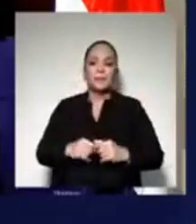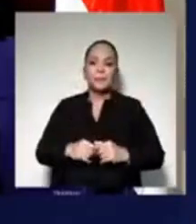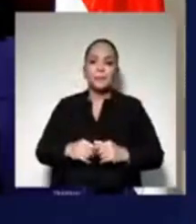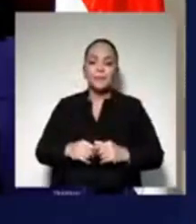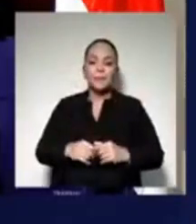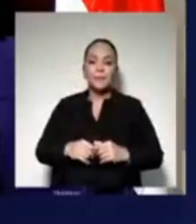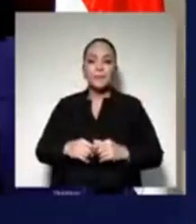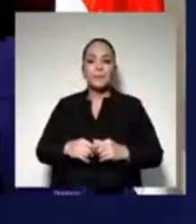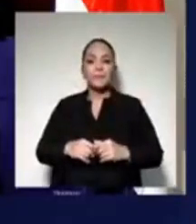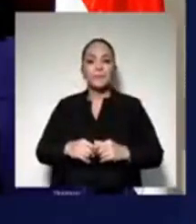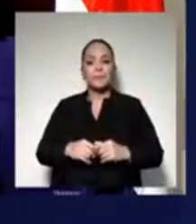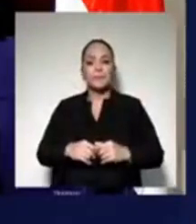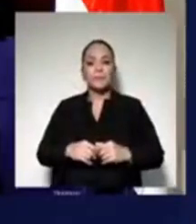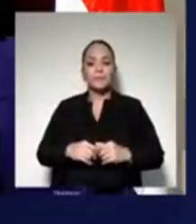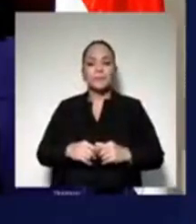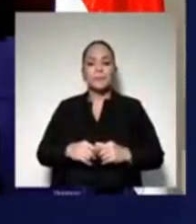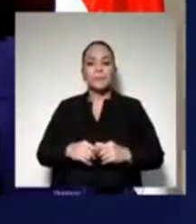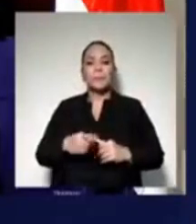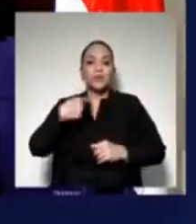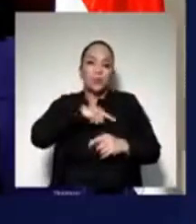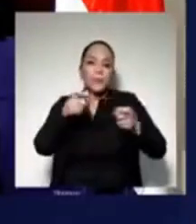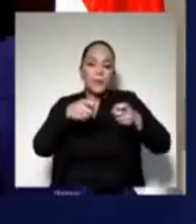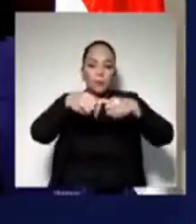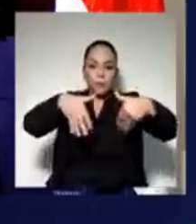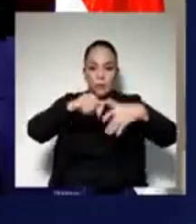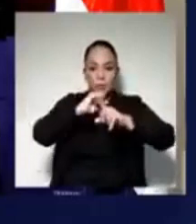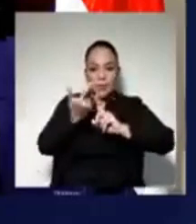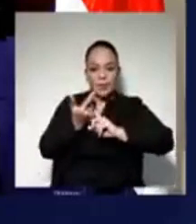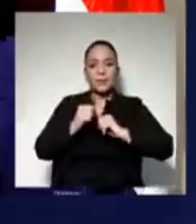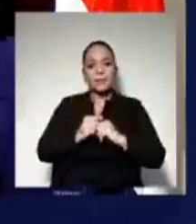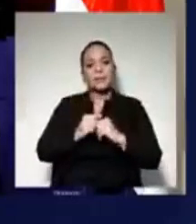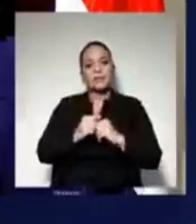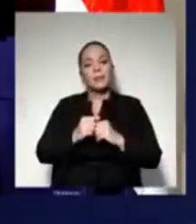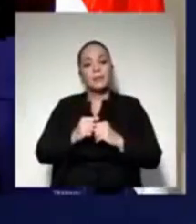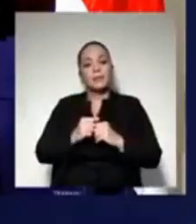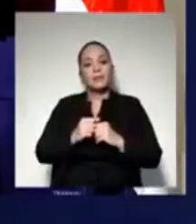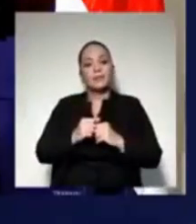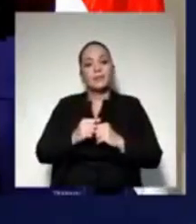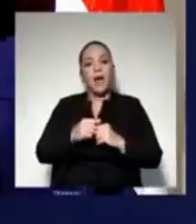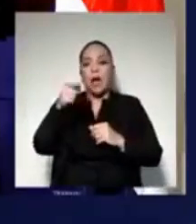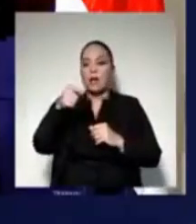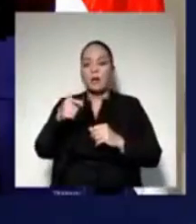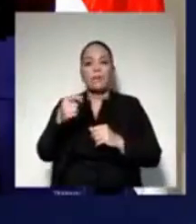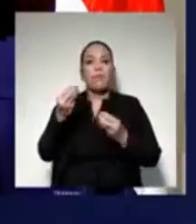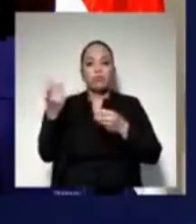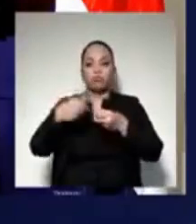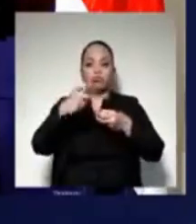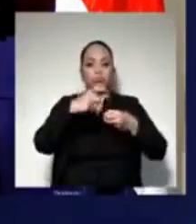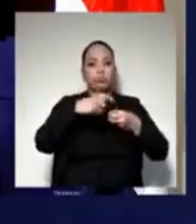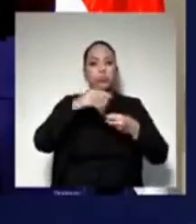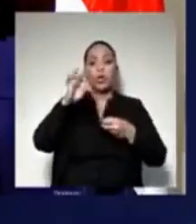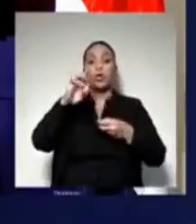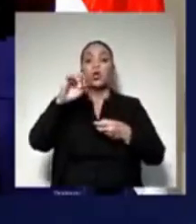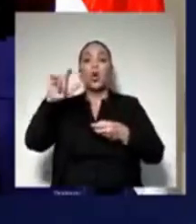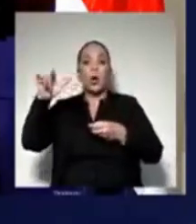a través de que nosotros manejamos redes sociales se nos ha registrado una cantidad de troles que no son personas porque